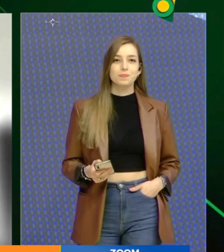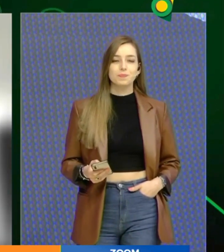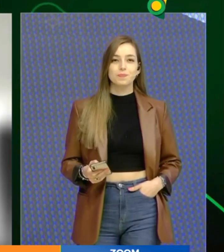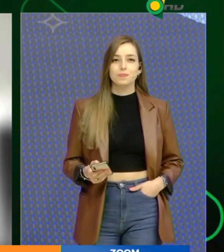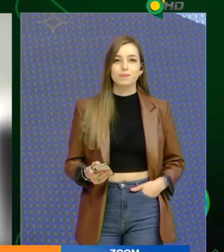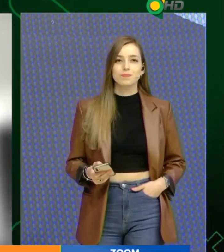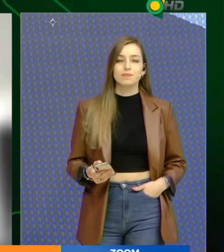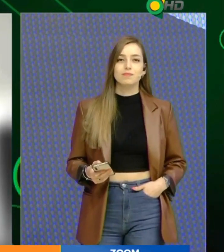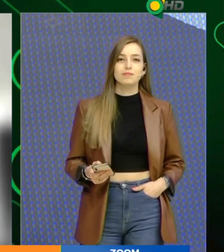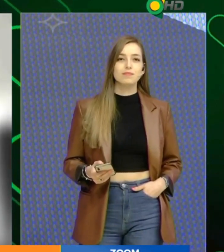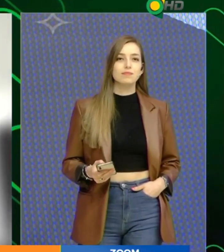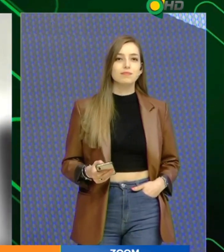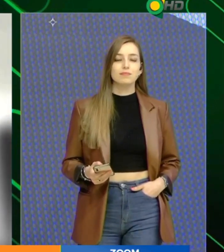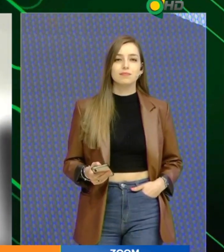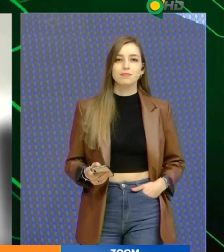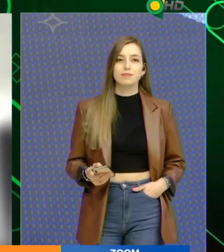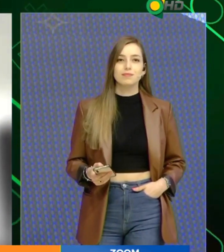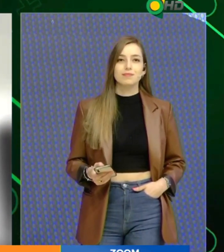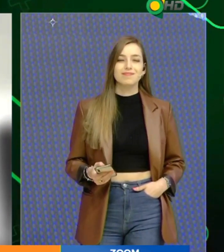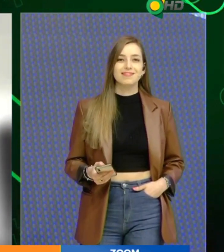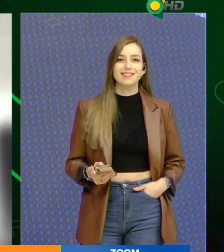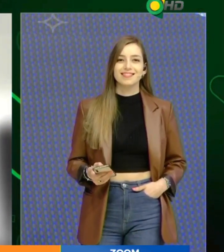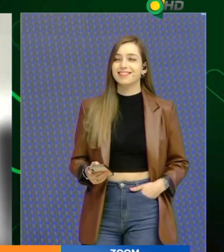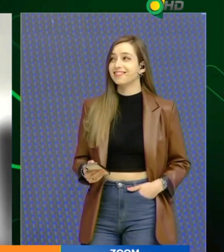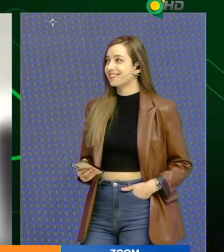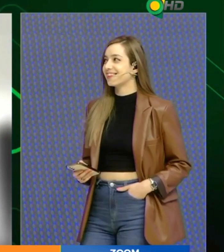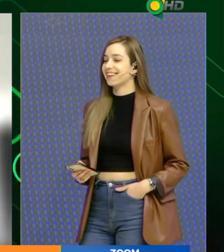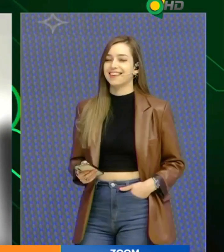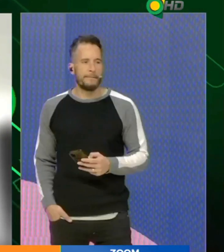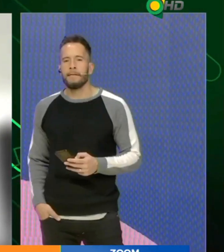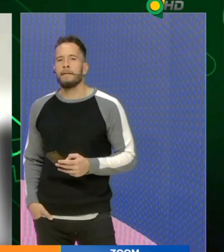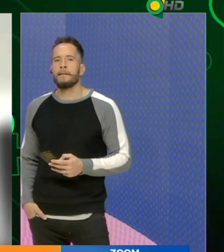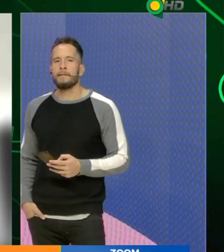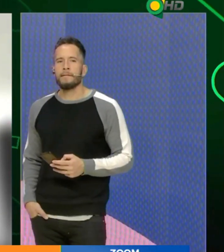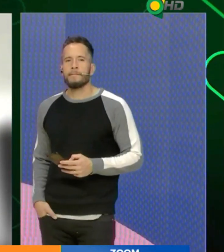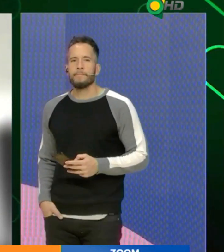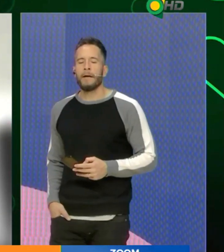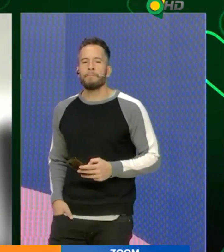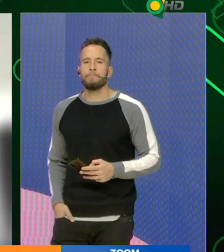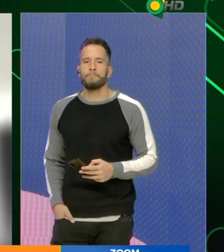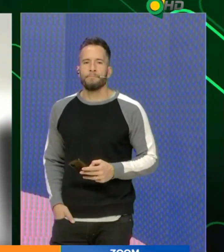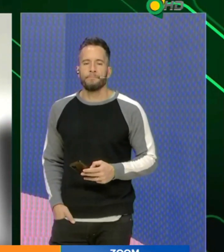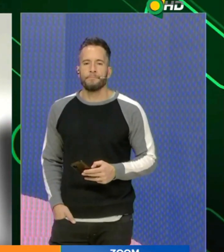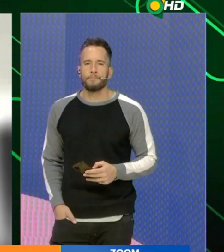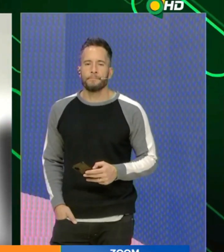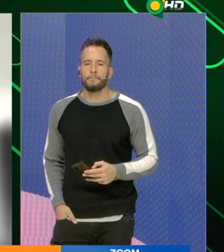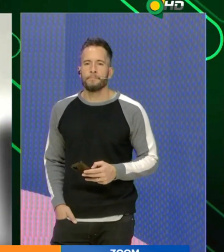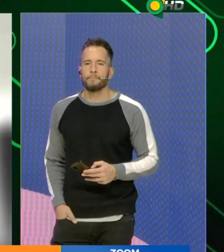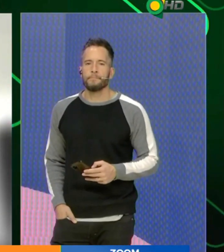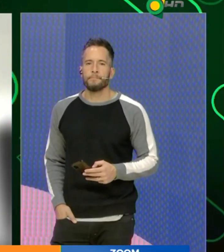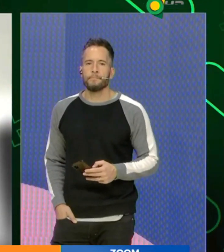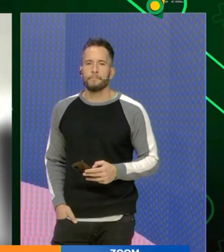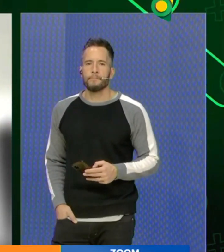evento, gran evento, gran evento, gran, pero sin alejarnos